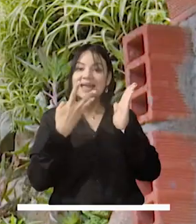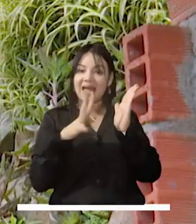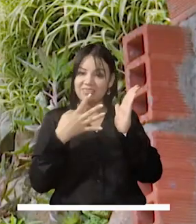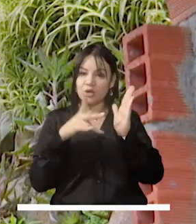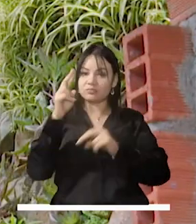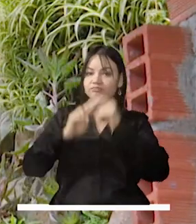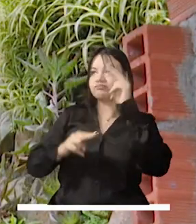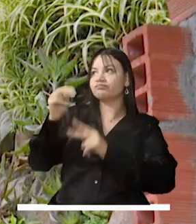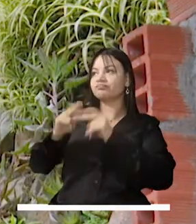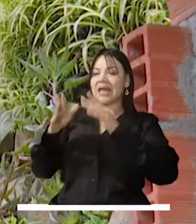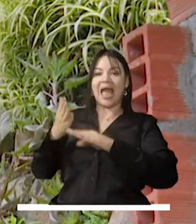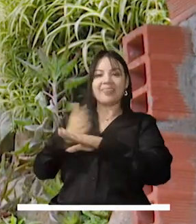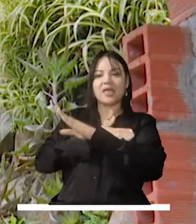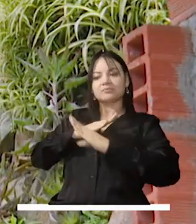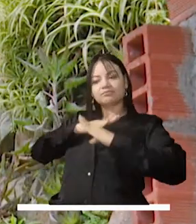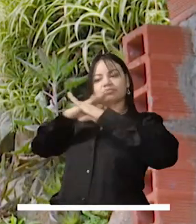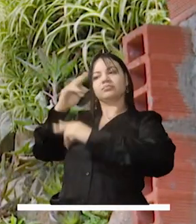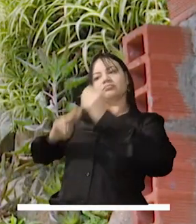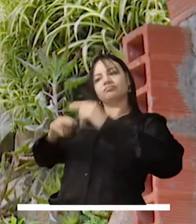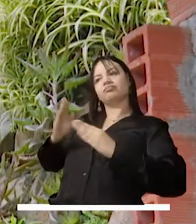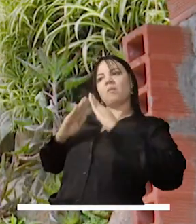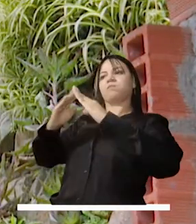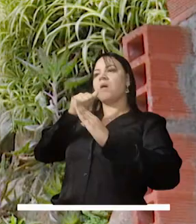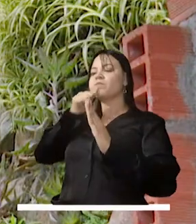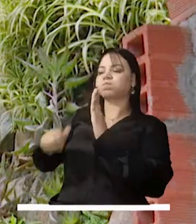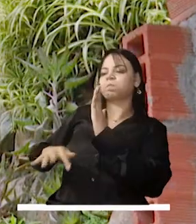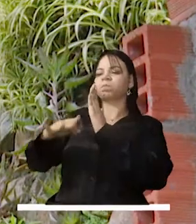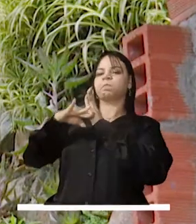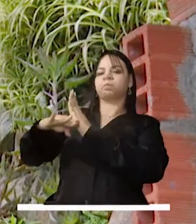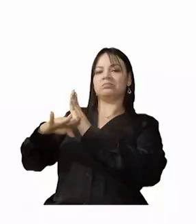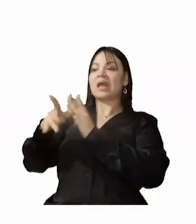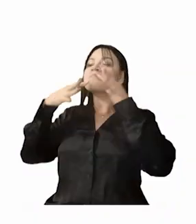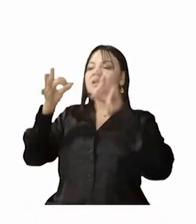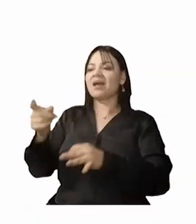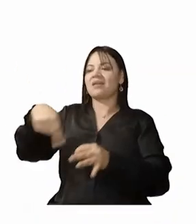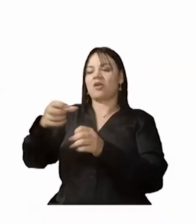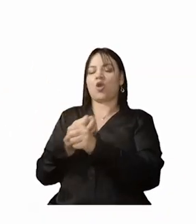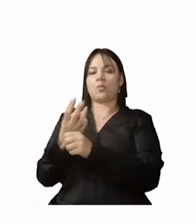para la mitigación del riesgo, que sean una realidad para la Comuna 8.